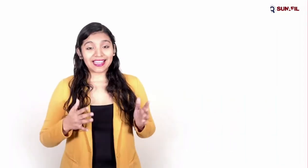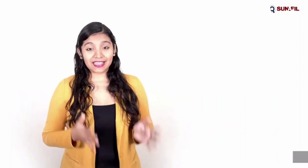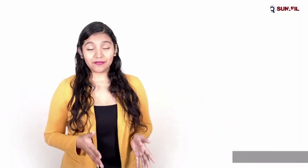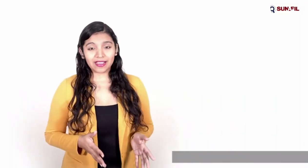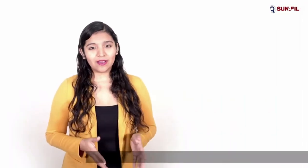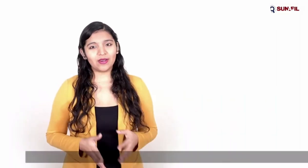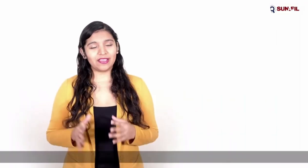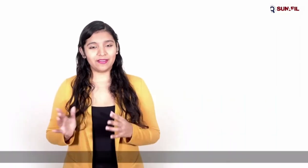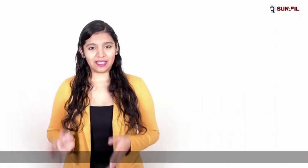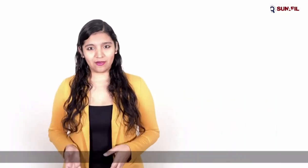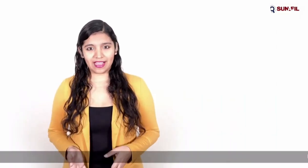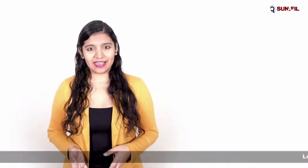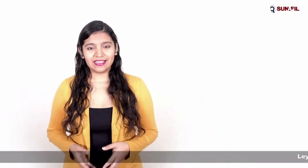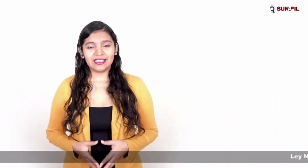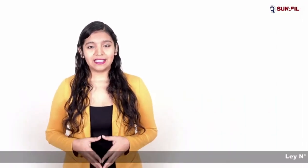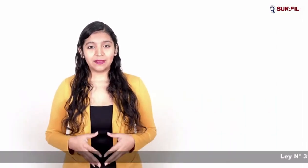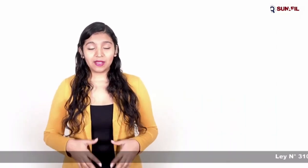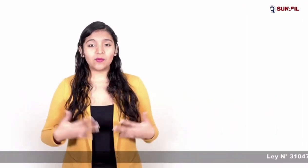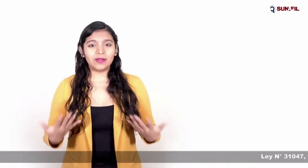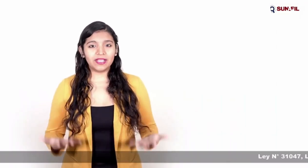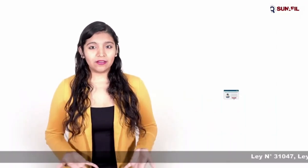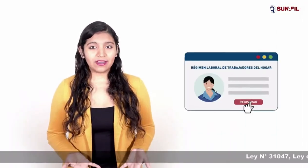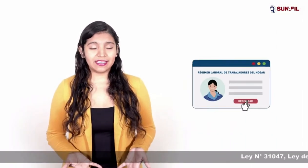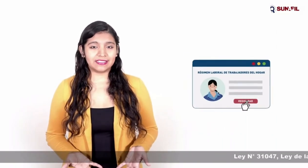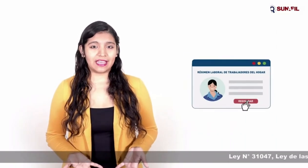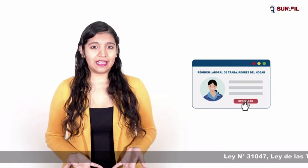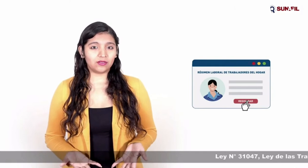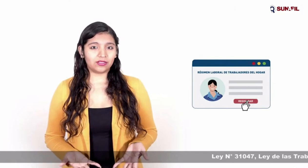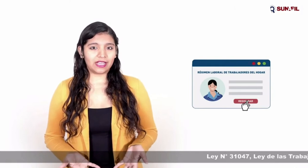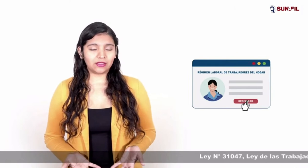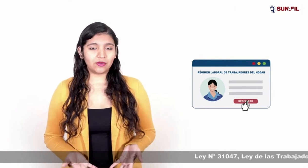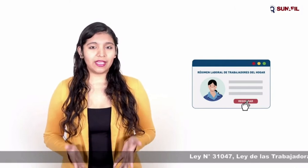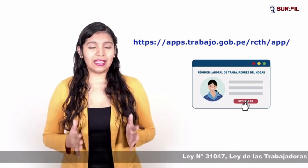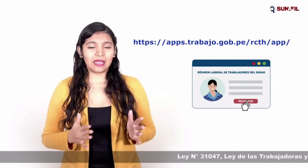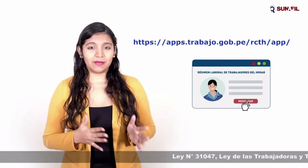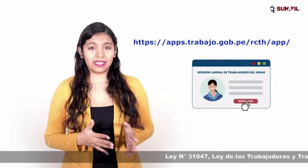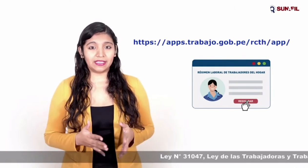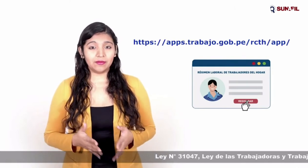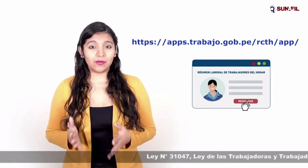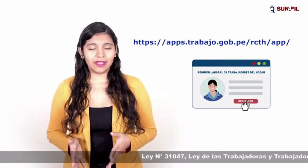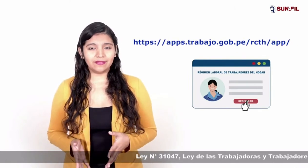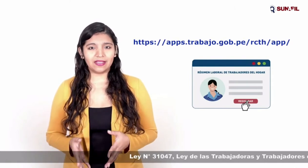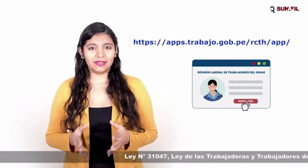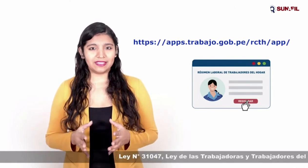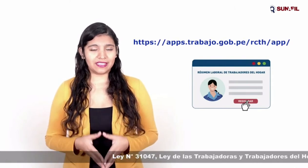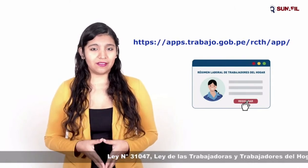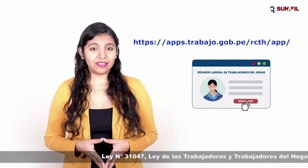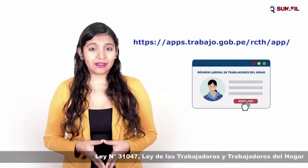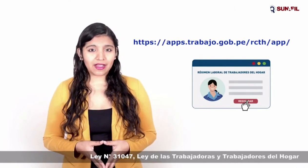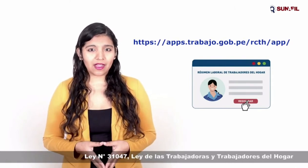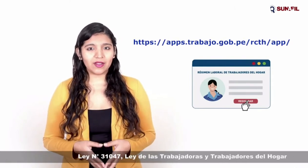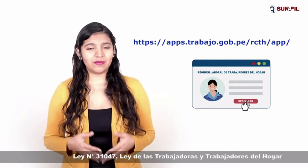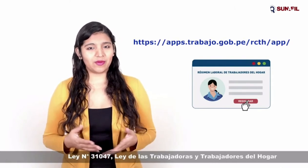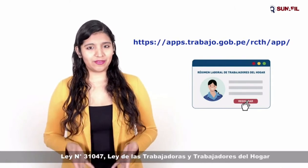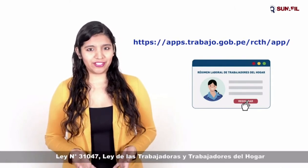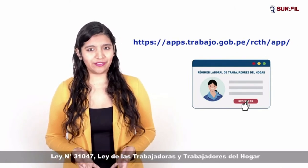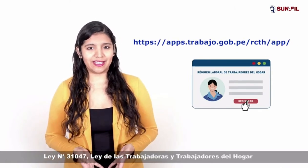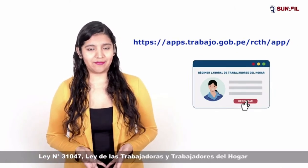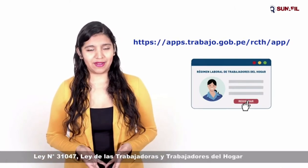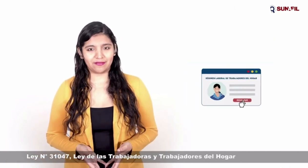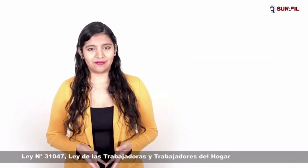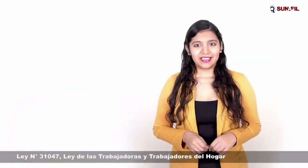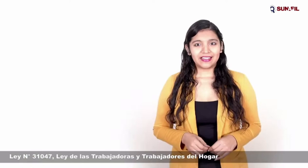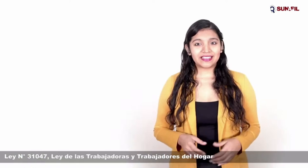La jefa o jefe del hogar debe cumplir con registrar el contrato en el aplicativo web del Ministerio de Trabajo y